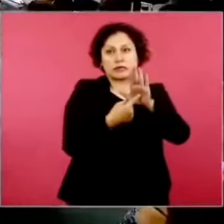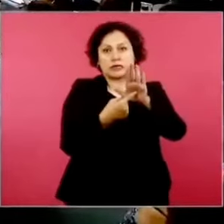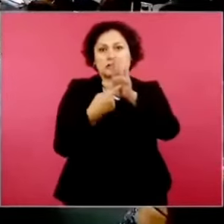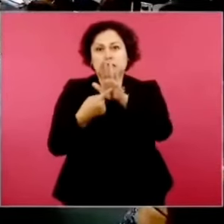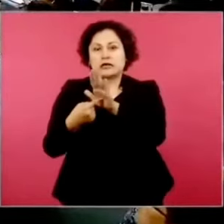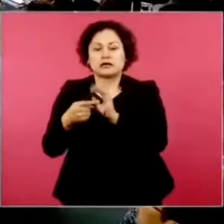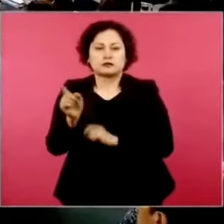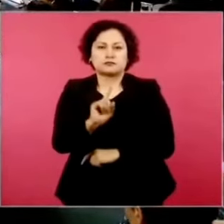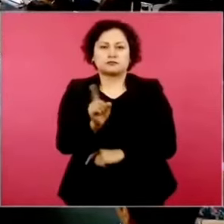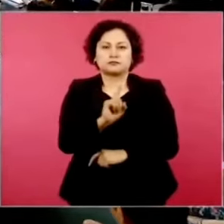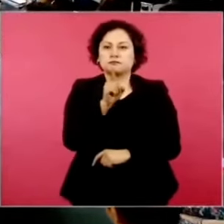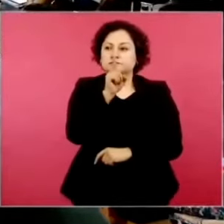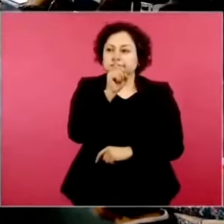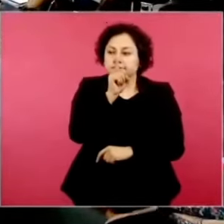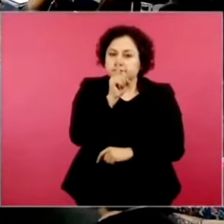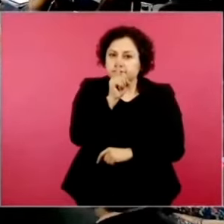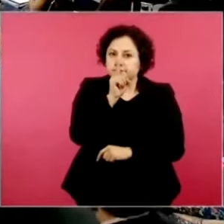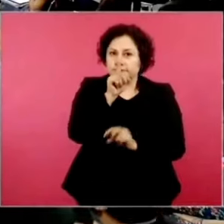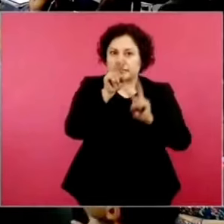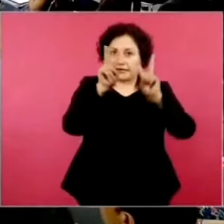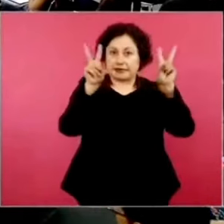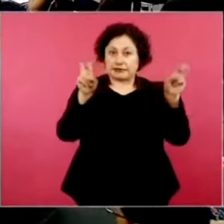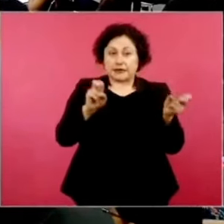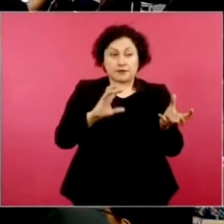que tuviera que ver con violencia.